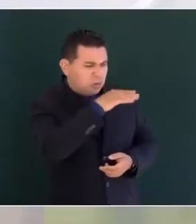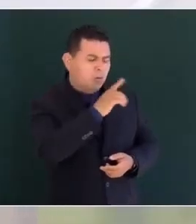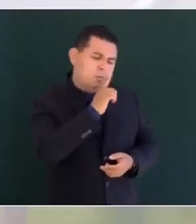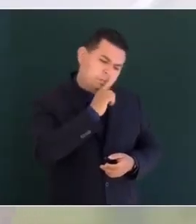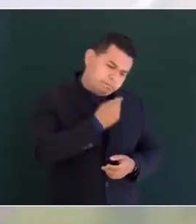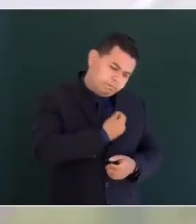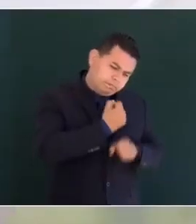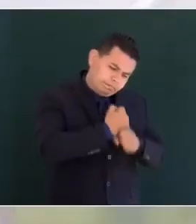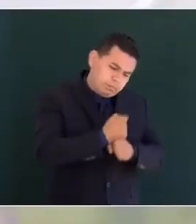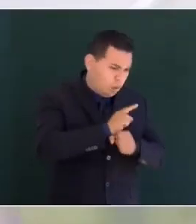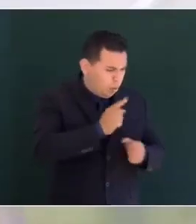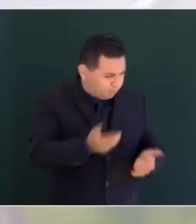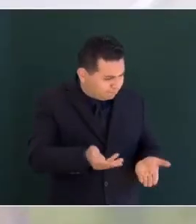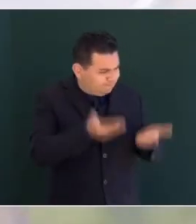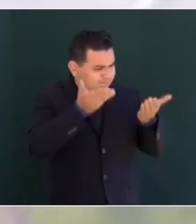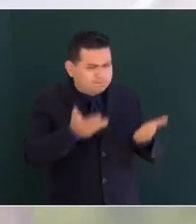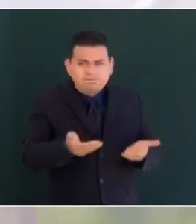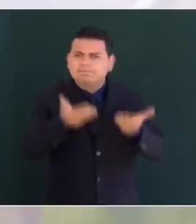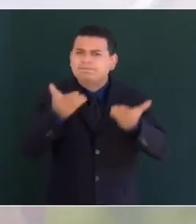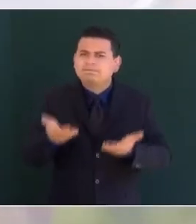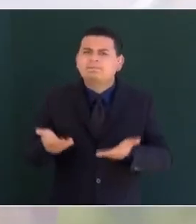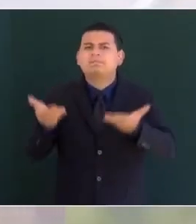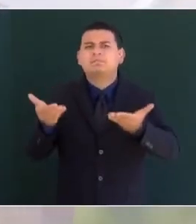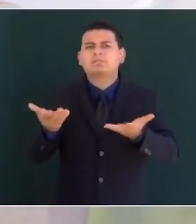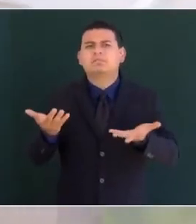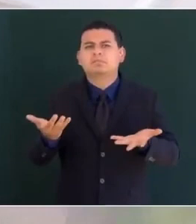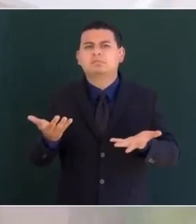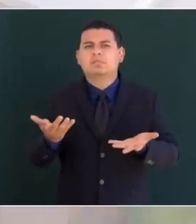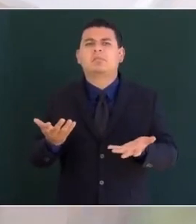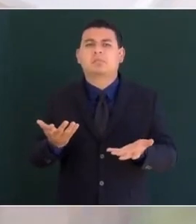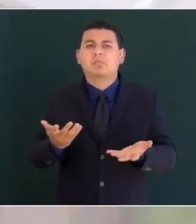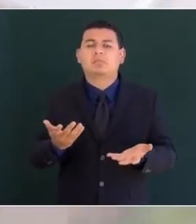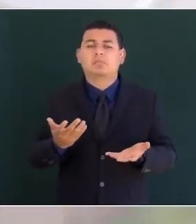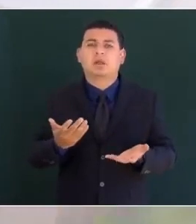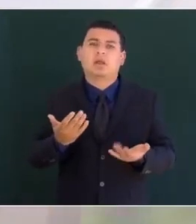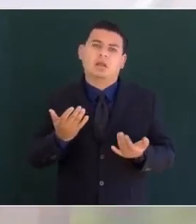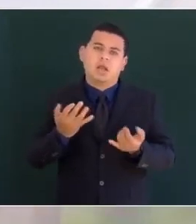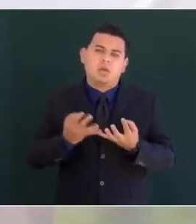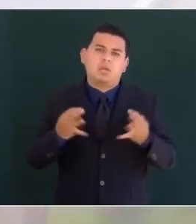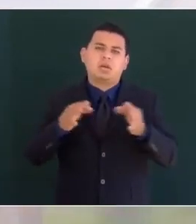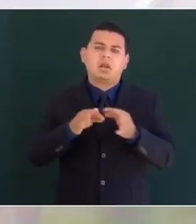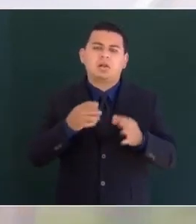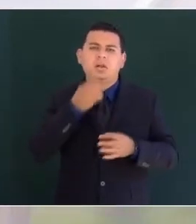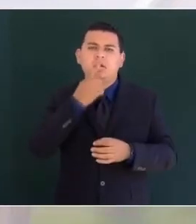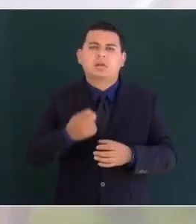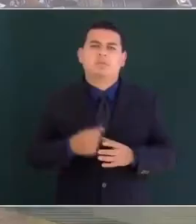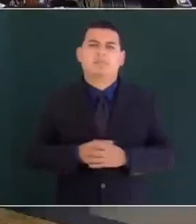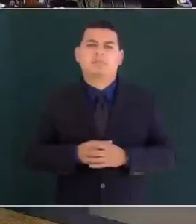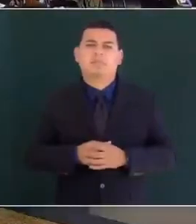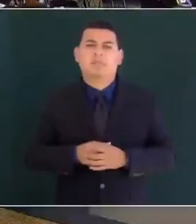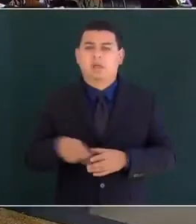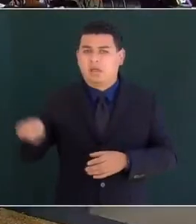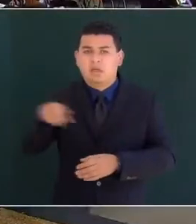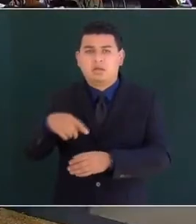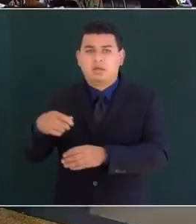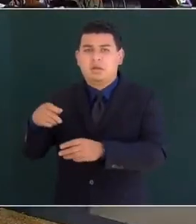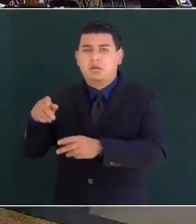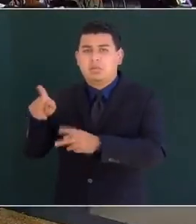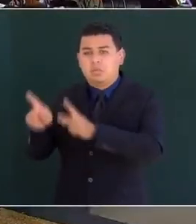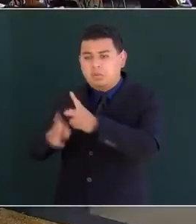afroamericanos y no olvidar el sufrimiento de estos pueblos